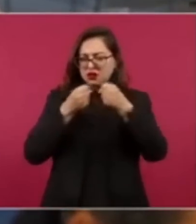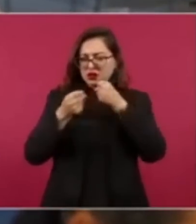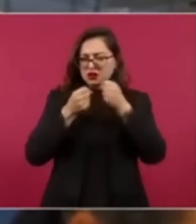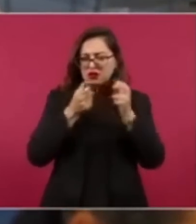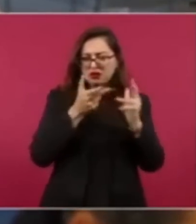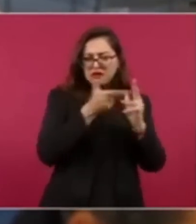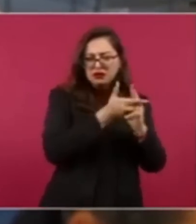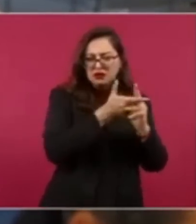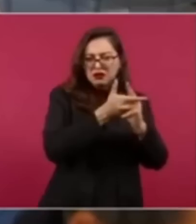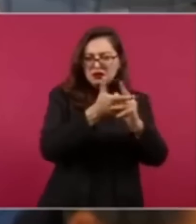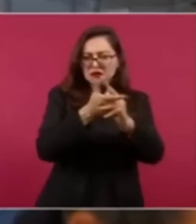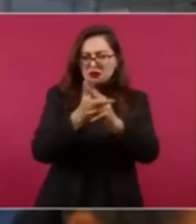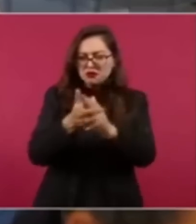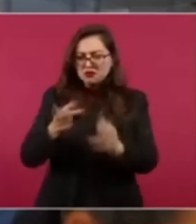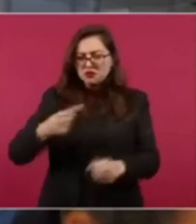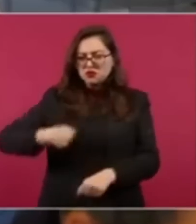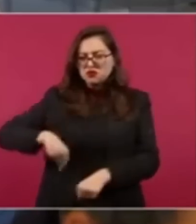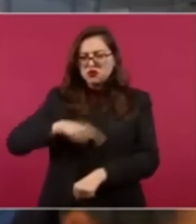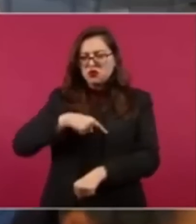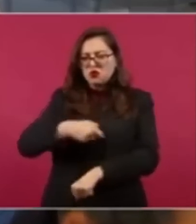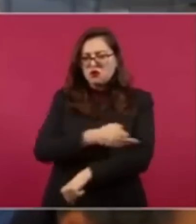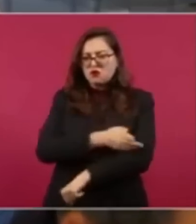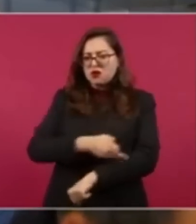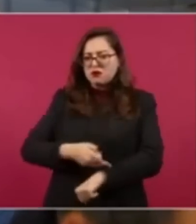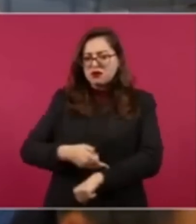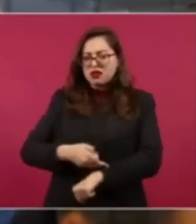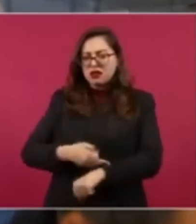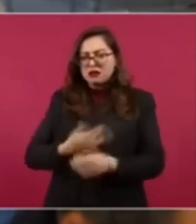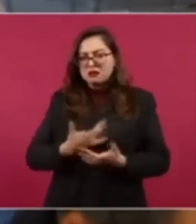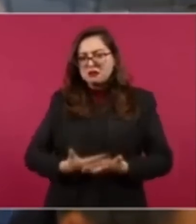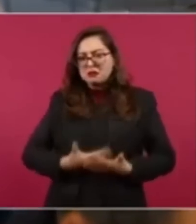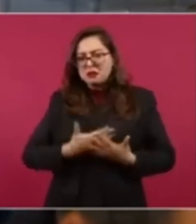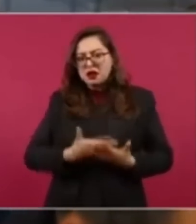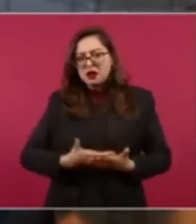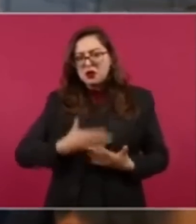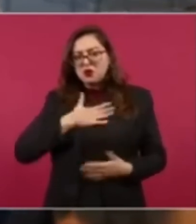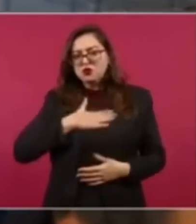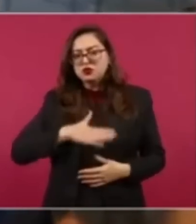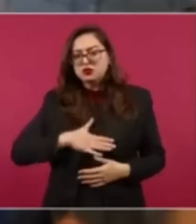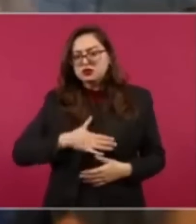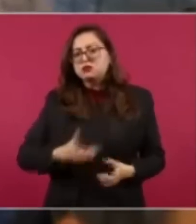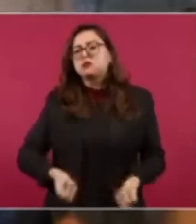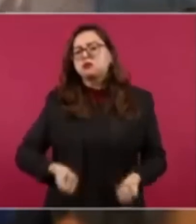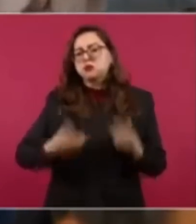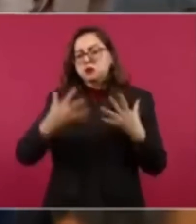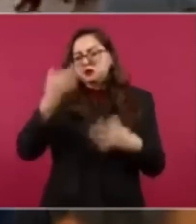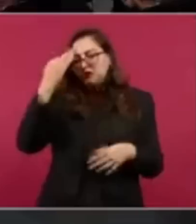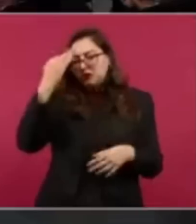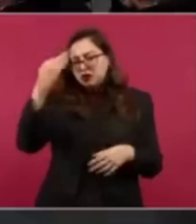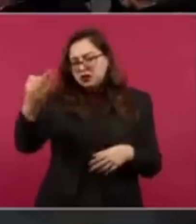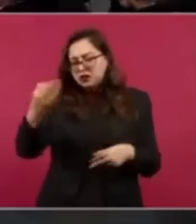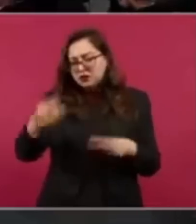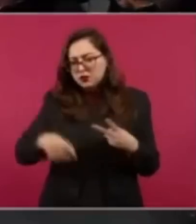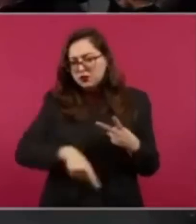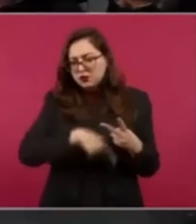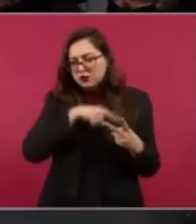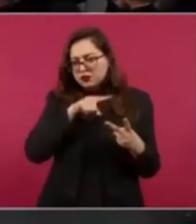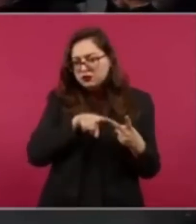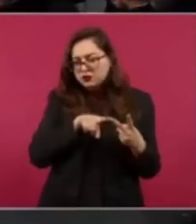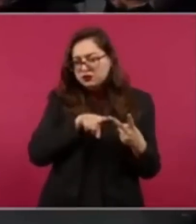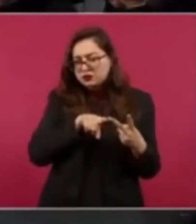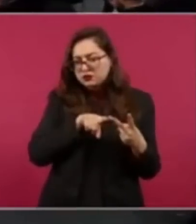Gabriel Lugge, de Guillermo Luna, para que se haga justicia. Y la segunda es si usted puede